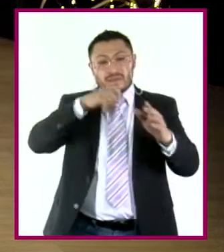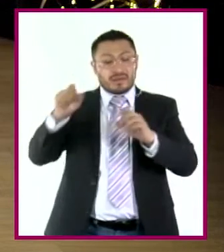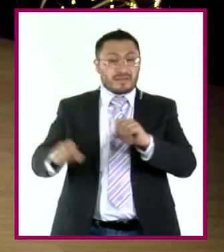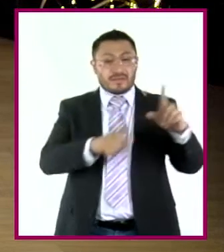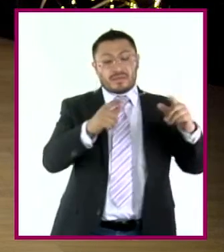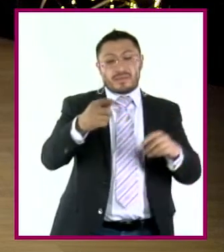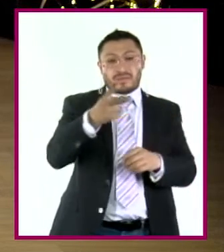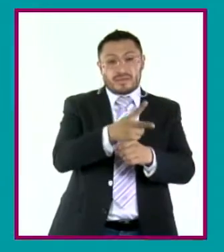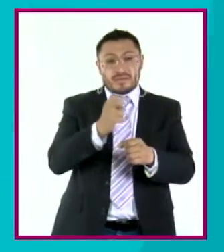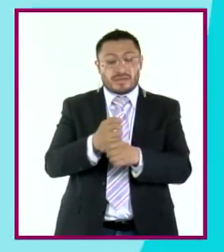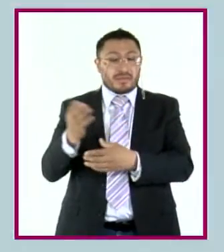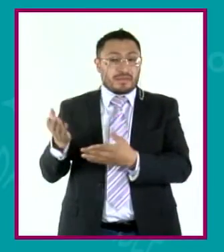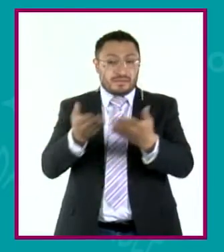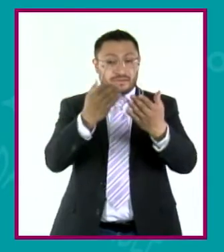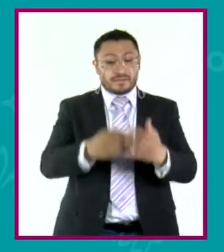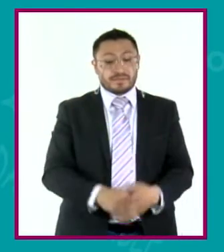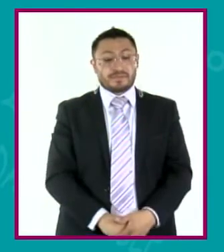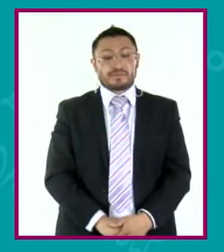invitado.